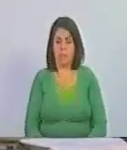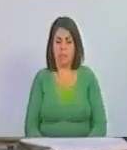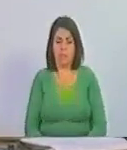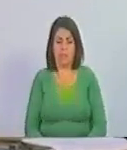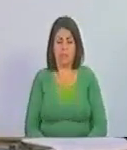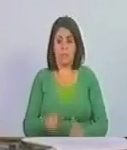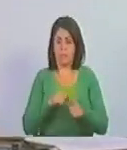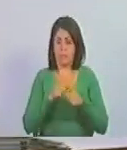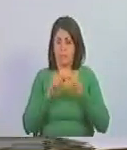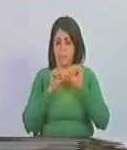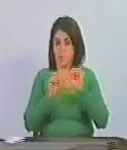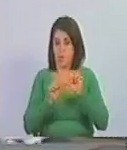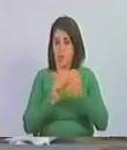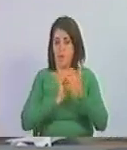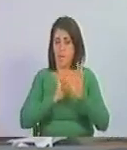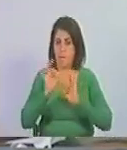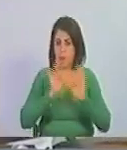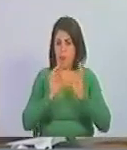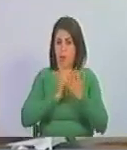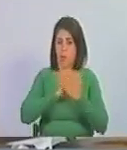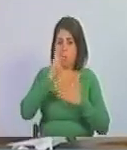para eso mantuvieron la pantomima